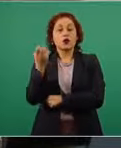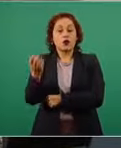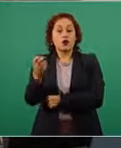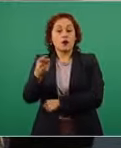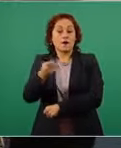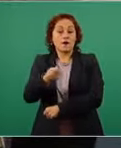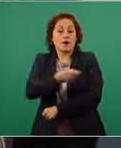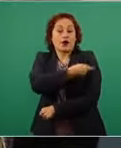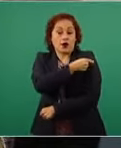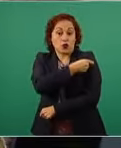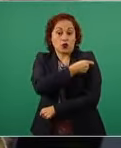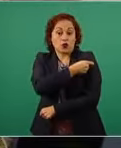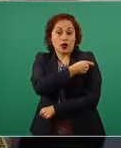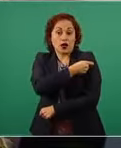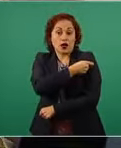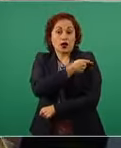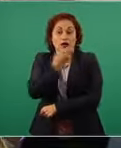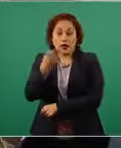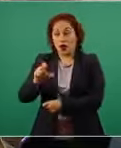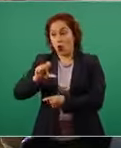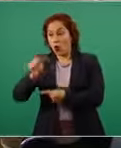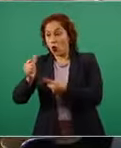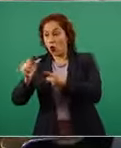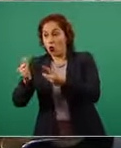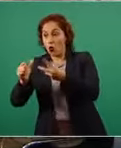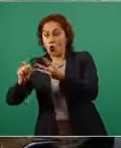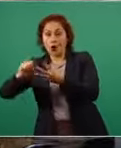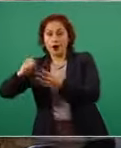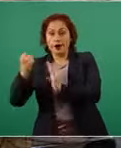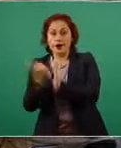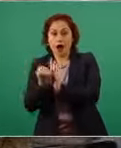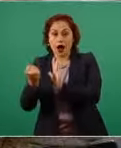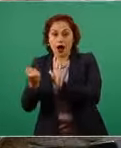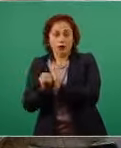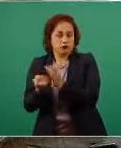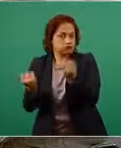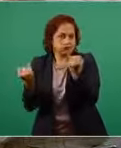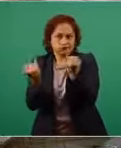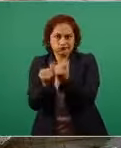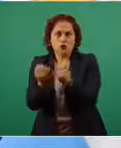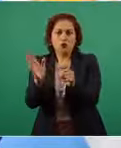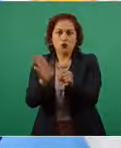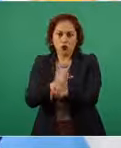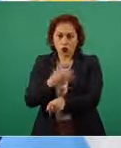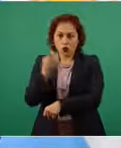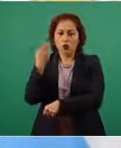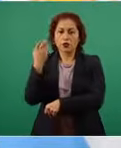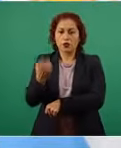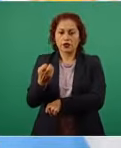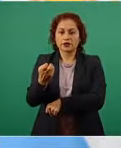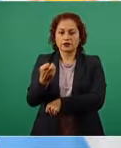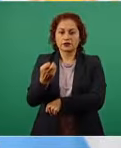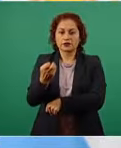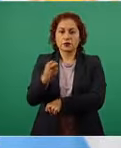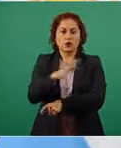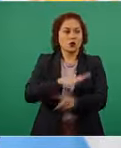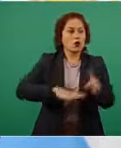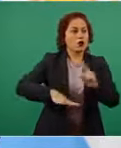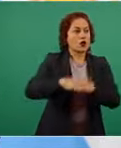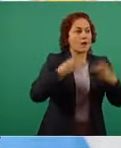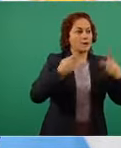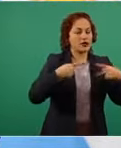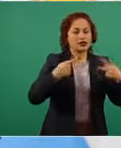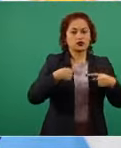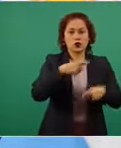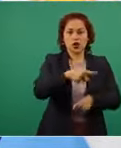mismo motivo se dio la vacuna Axel por el mismo motivo se dieron la vacuna muchos otros gobernadores